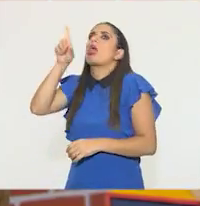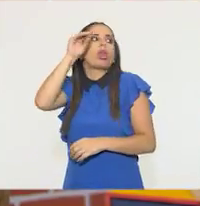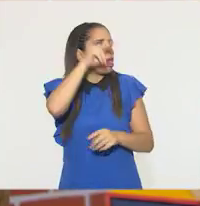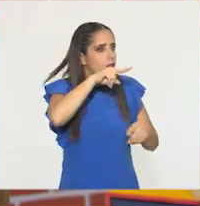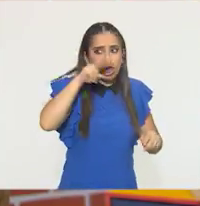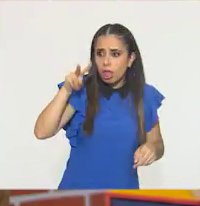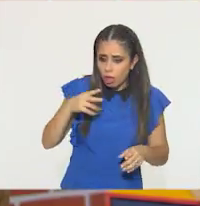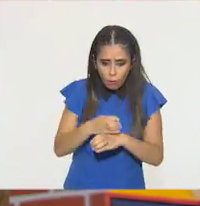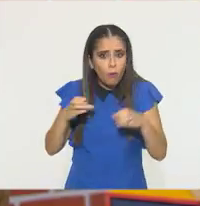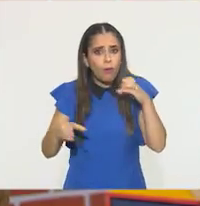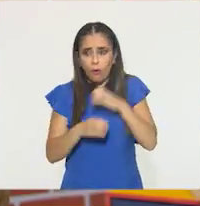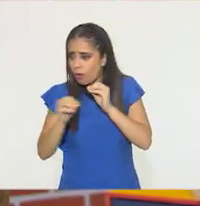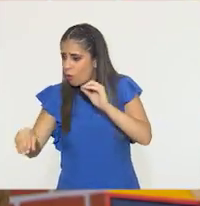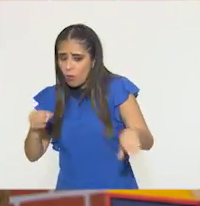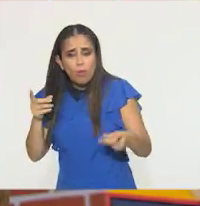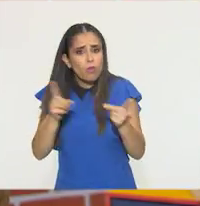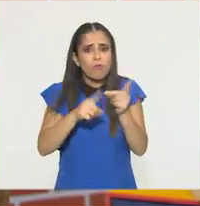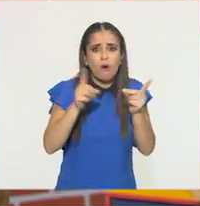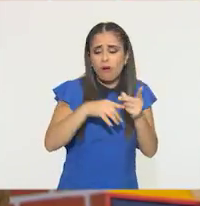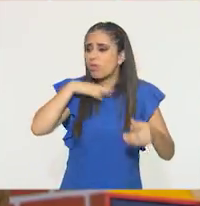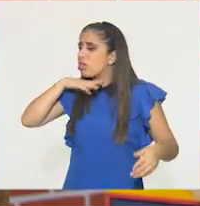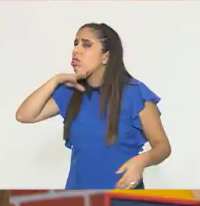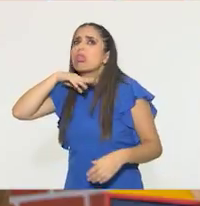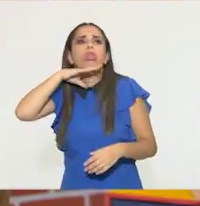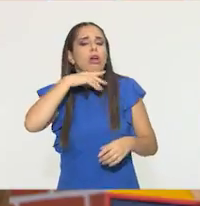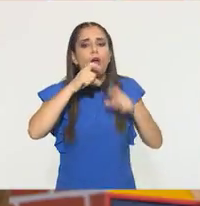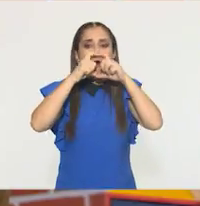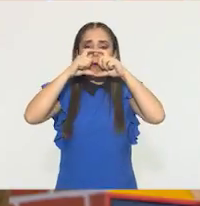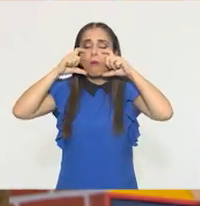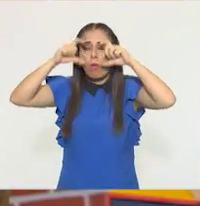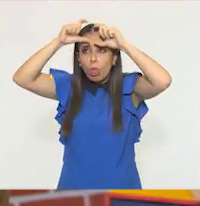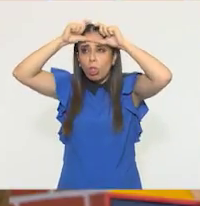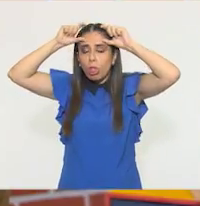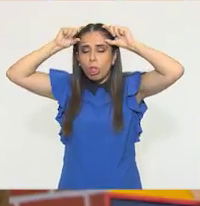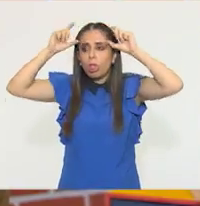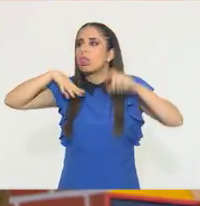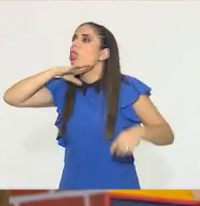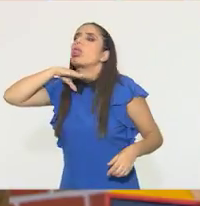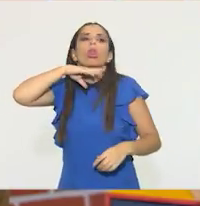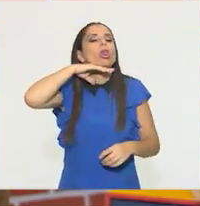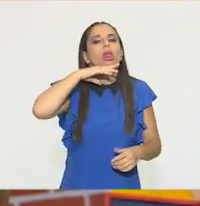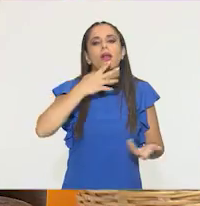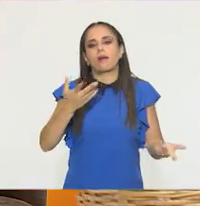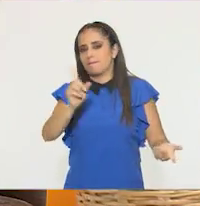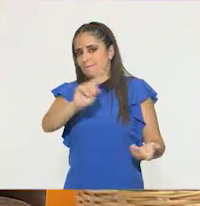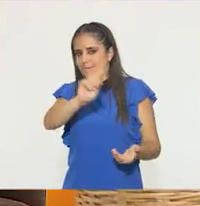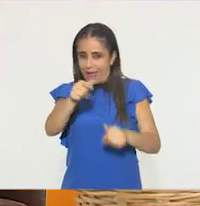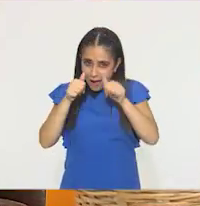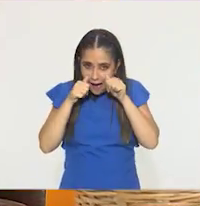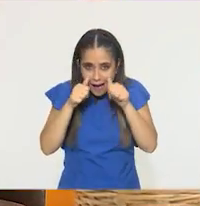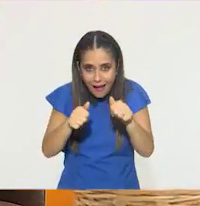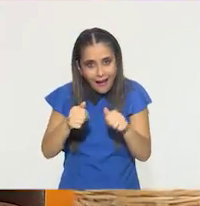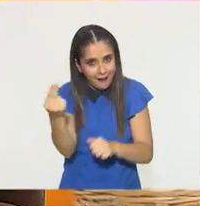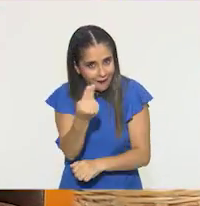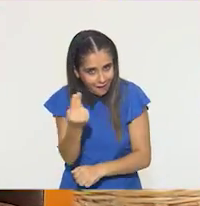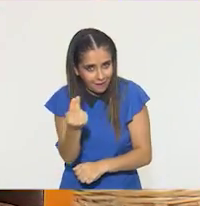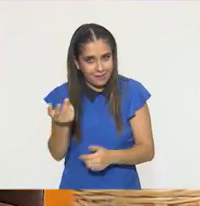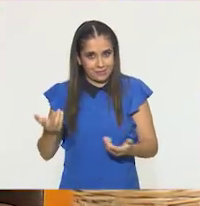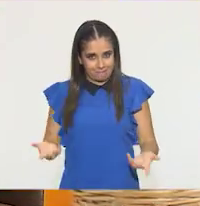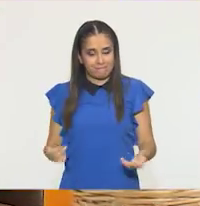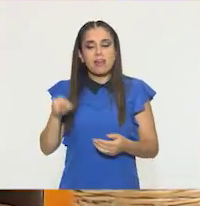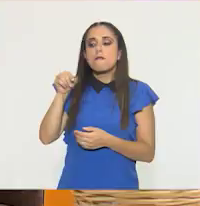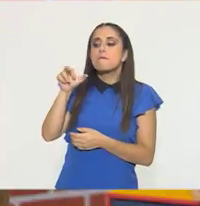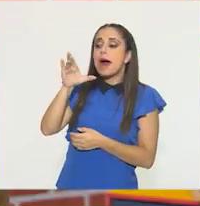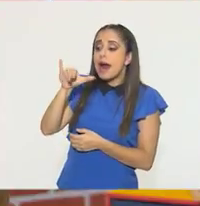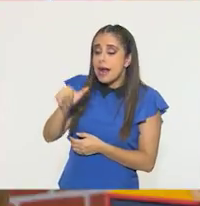dónde dejé mis cosas. No sabía dónde estaba mi cubrebocas y lo traía en la frente. Pero bueno, María, tengo algo genial